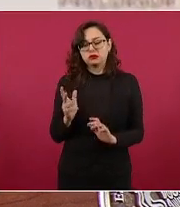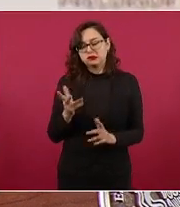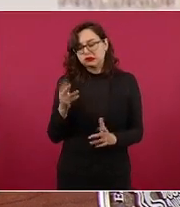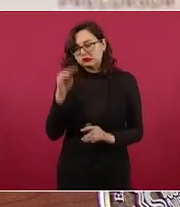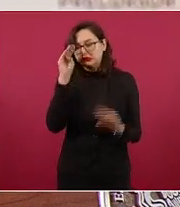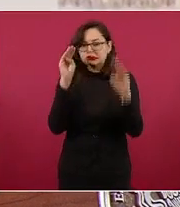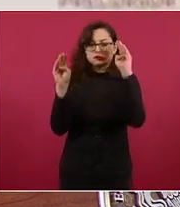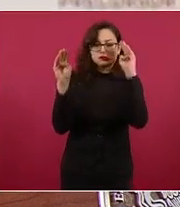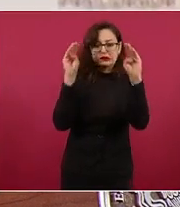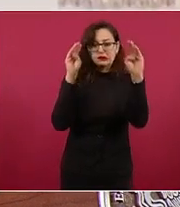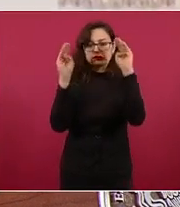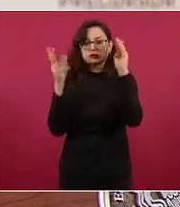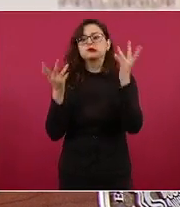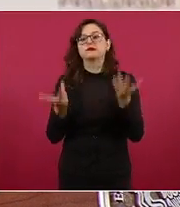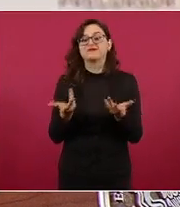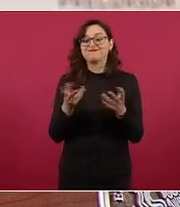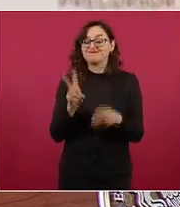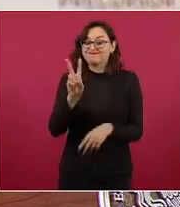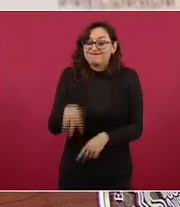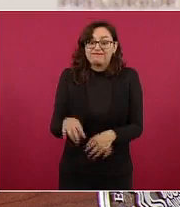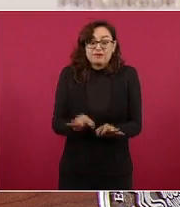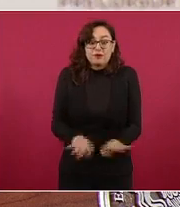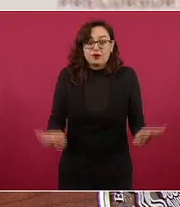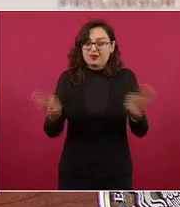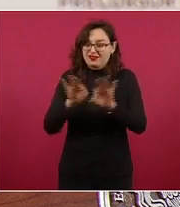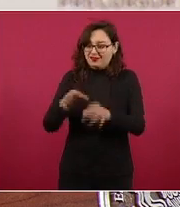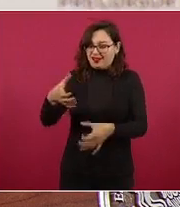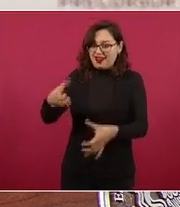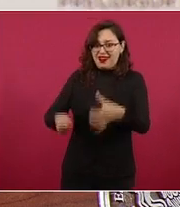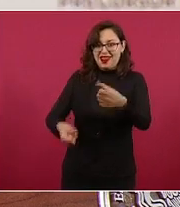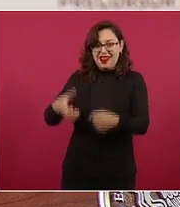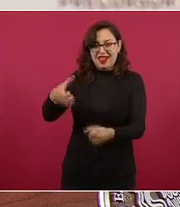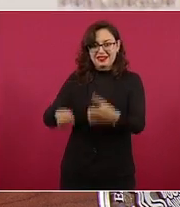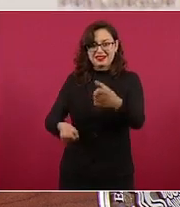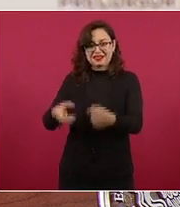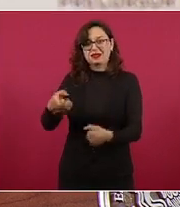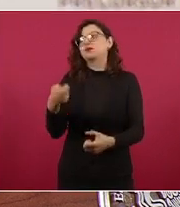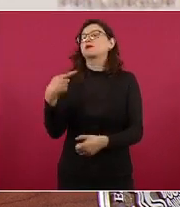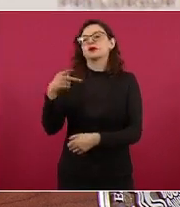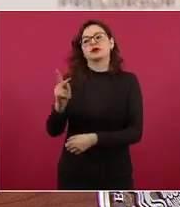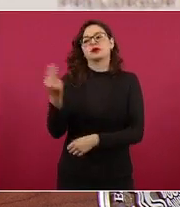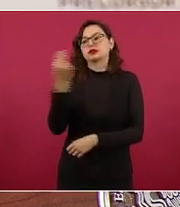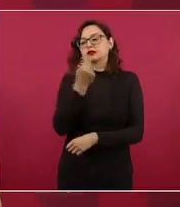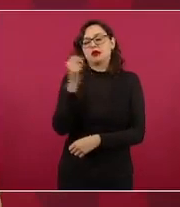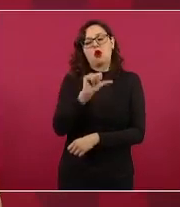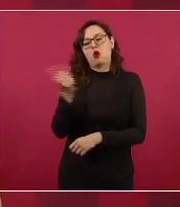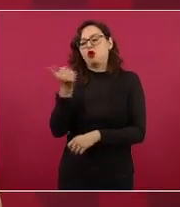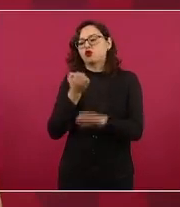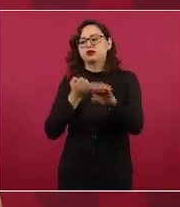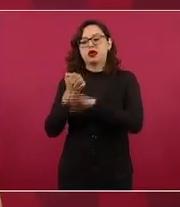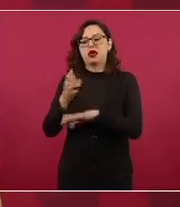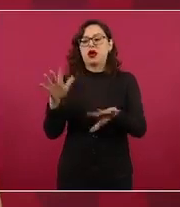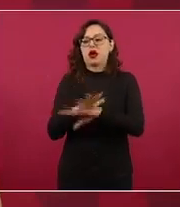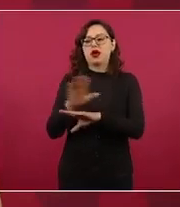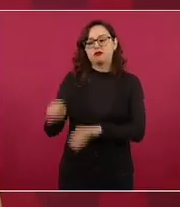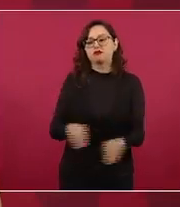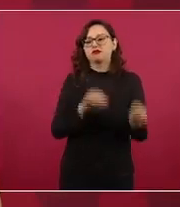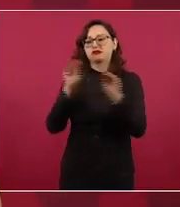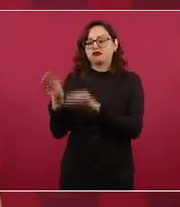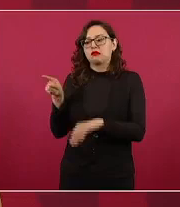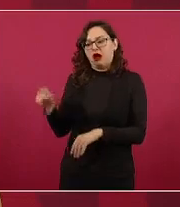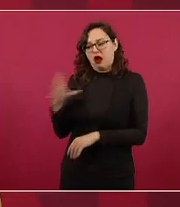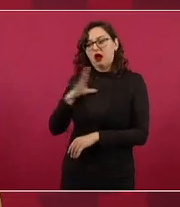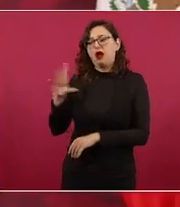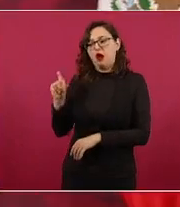la producción de leche a otras regiones del país donde se tenga agua